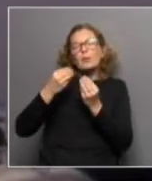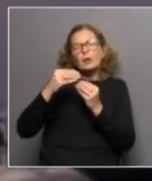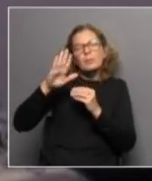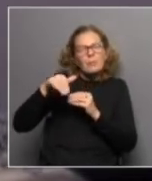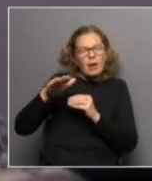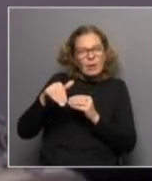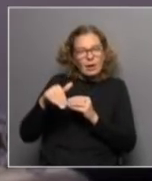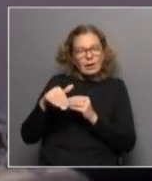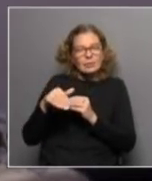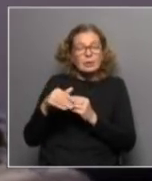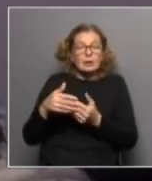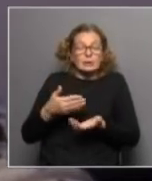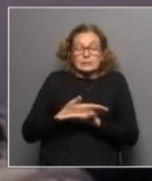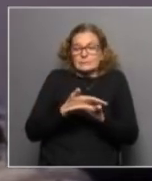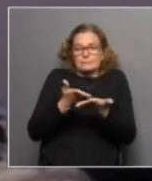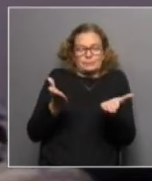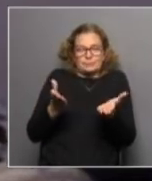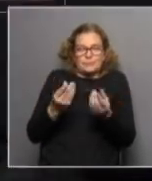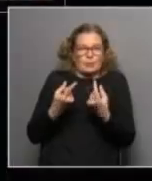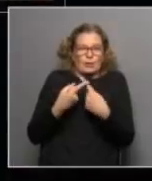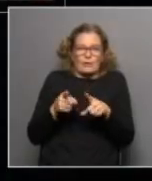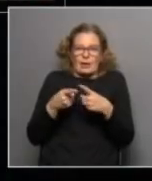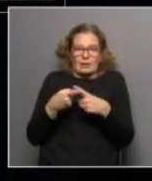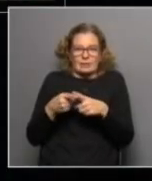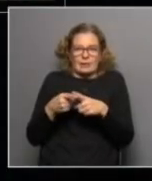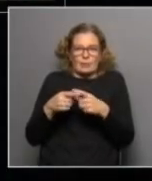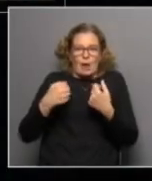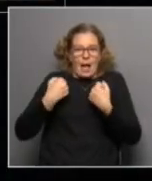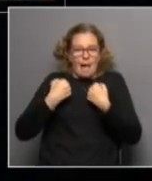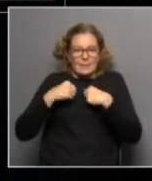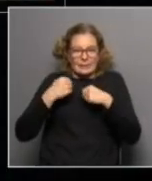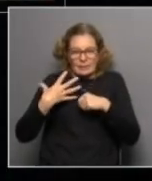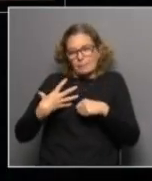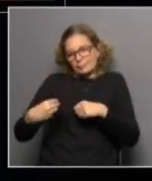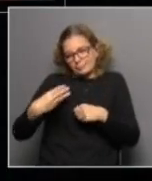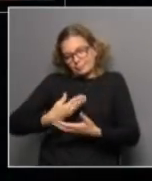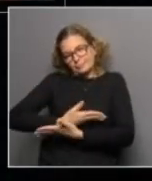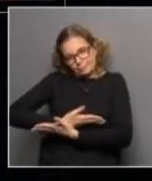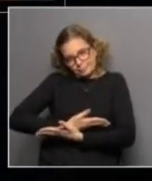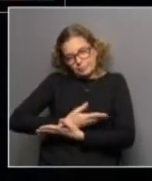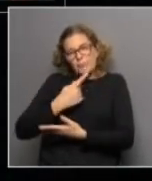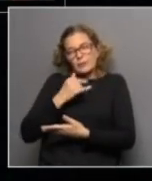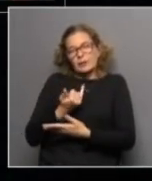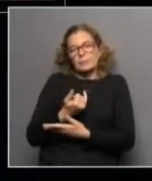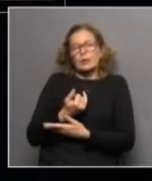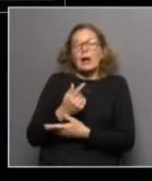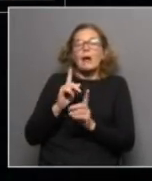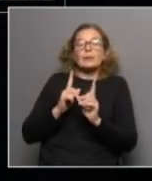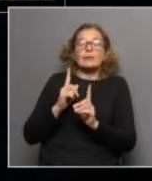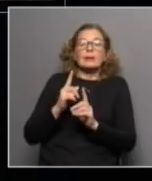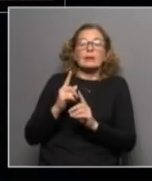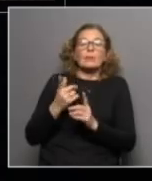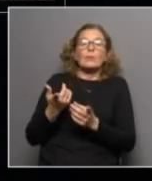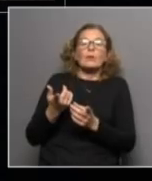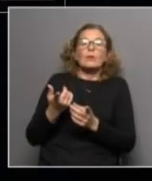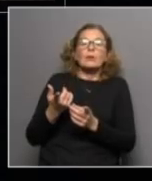disminuir? porque hay un montón de factores que inciden en esta práctica de alimentación factores que tienen que ver cuando se